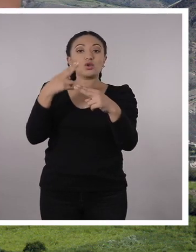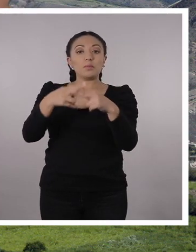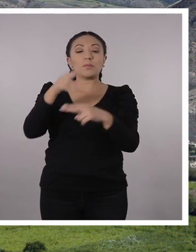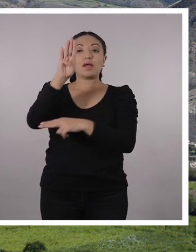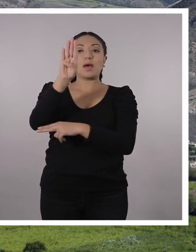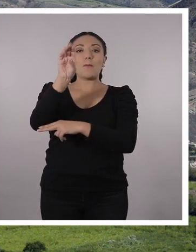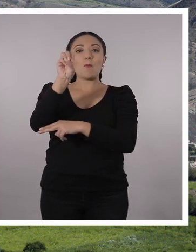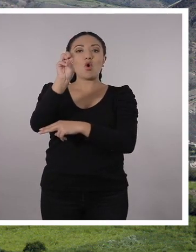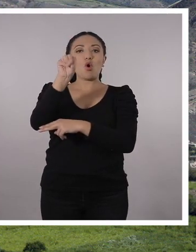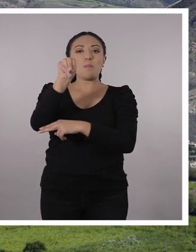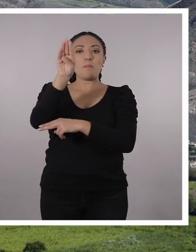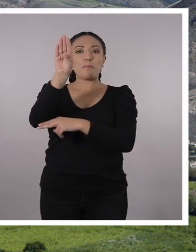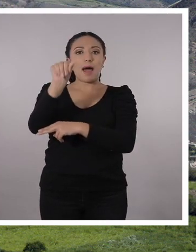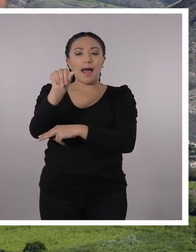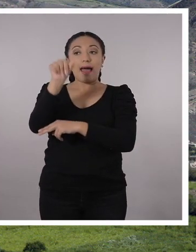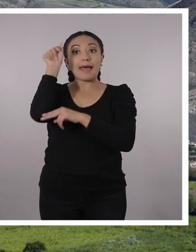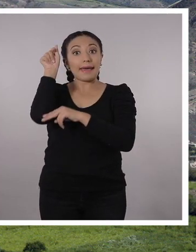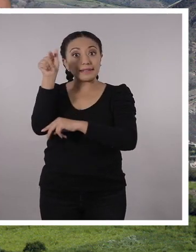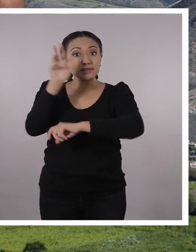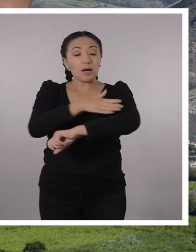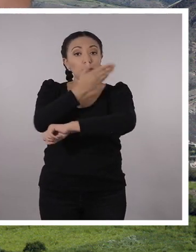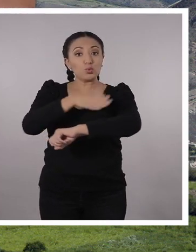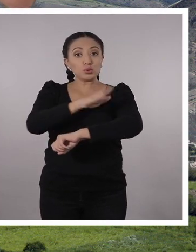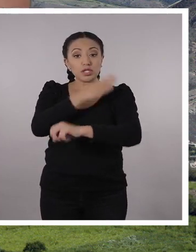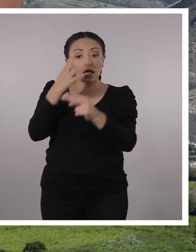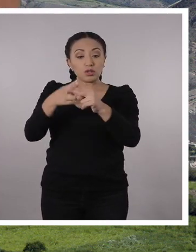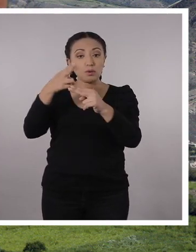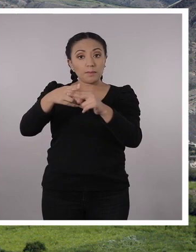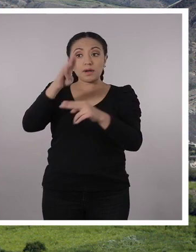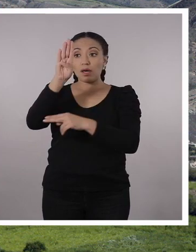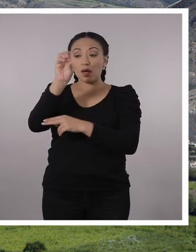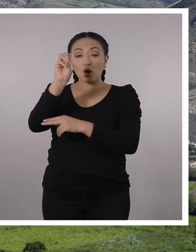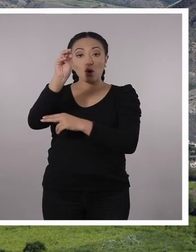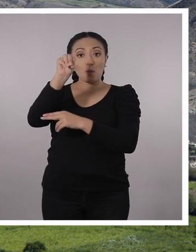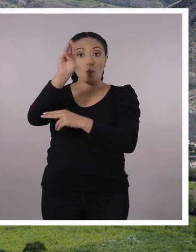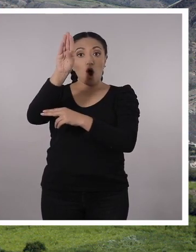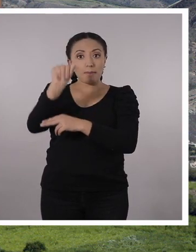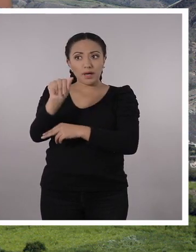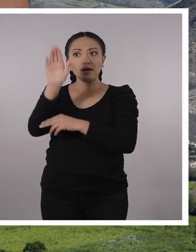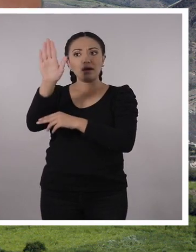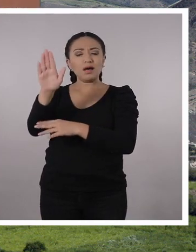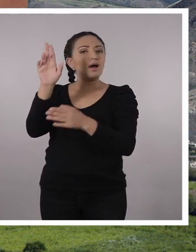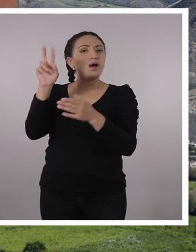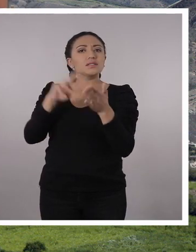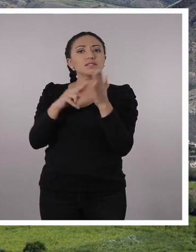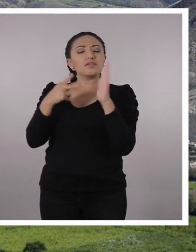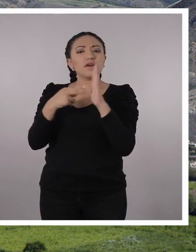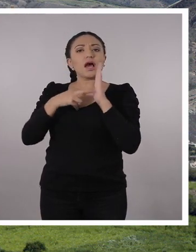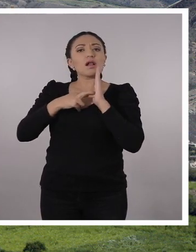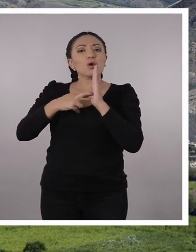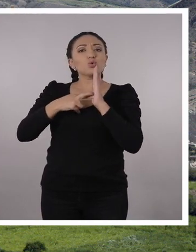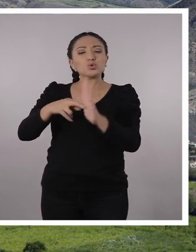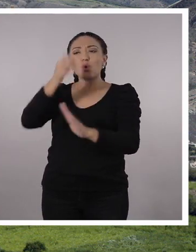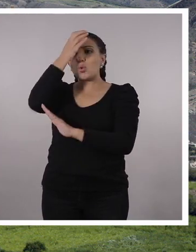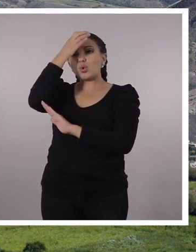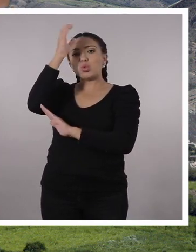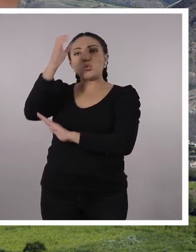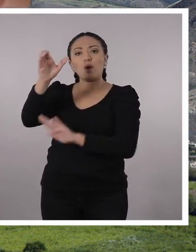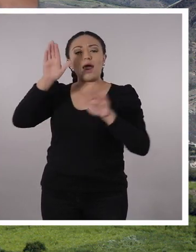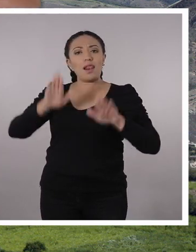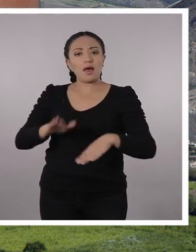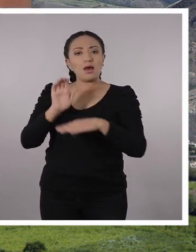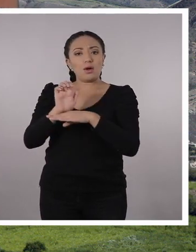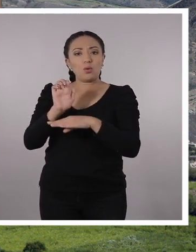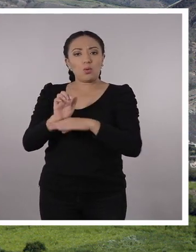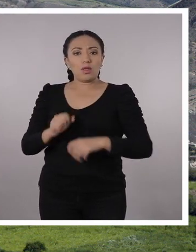porque incluye una serie de manifestaciones culturales de esta población del Valle del Chota. Y el ritmo es muy pegajoso y muy bueno, ¿no es cierto? Es